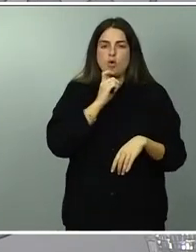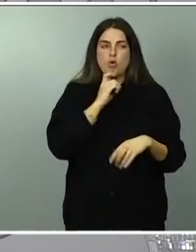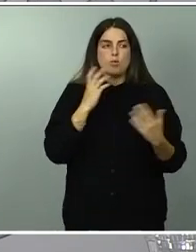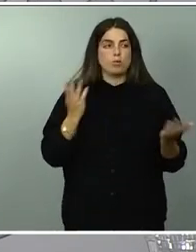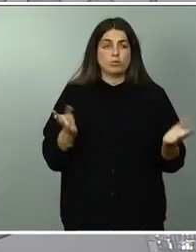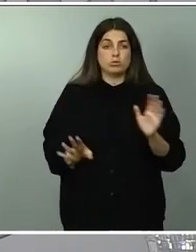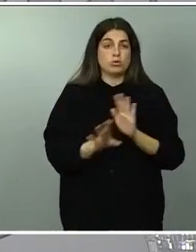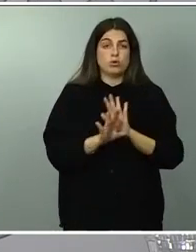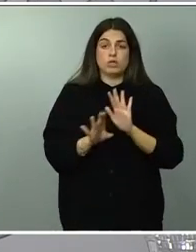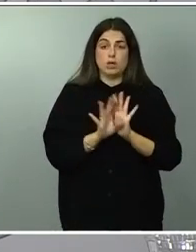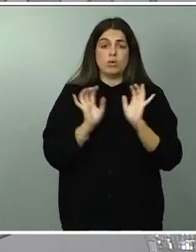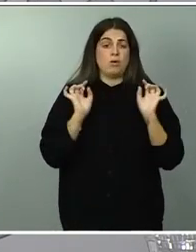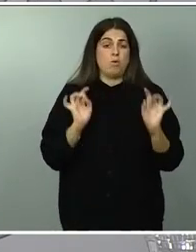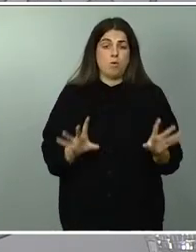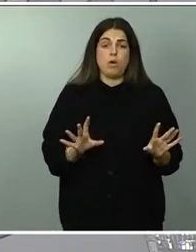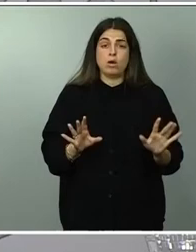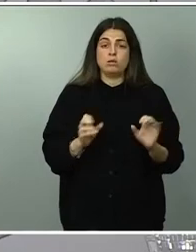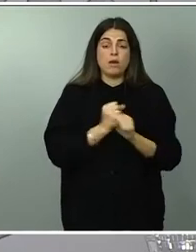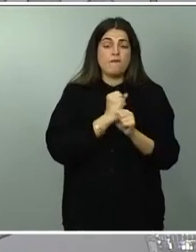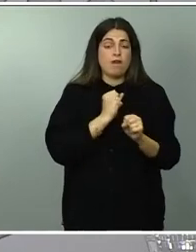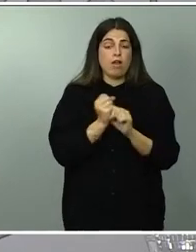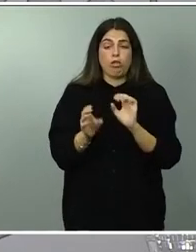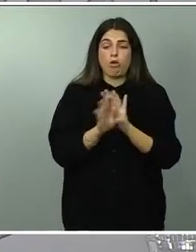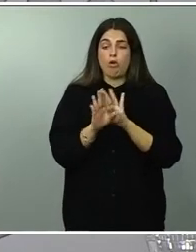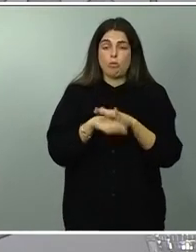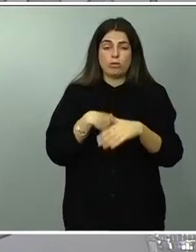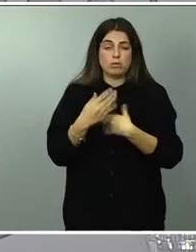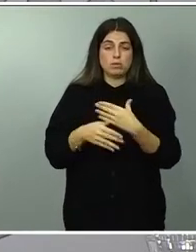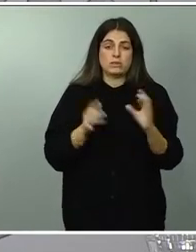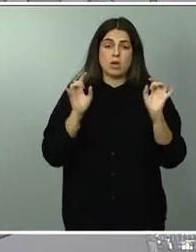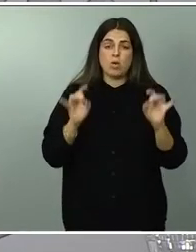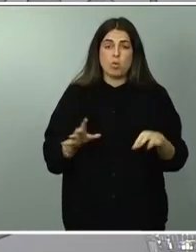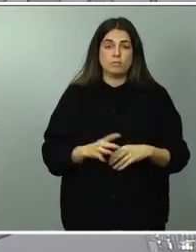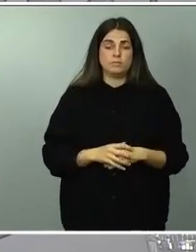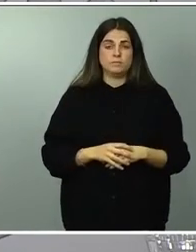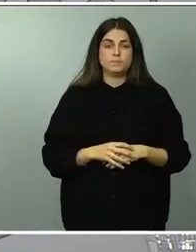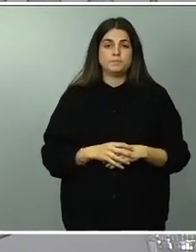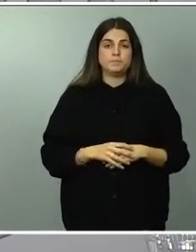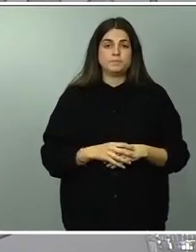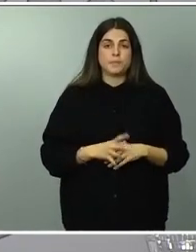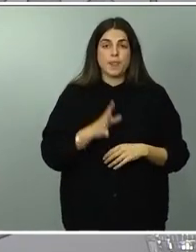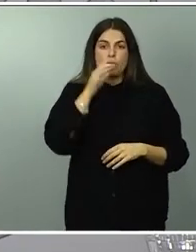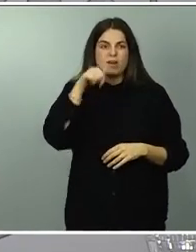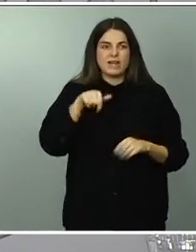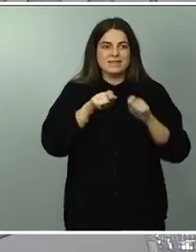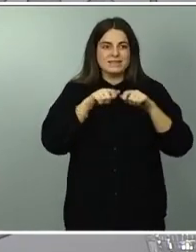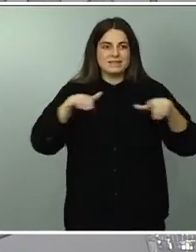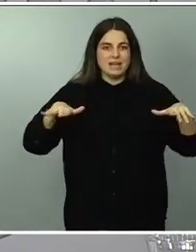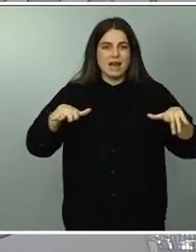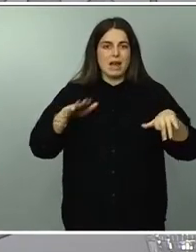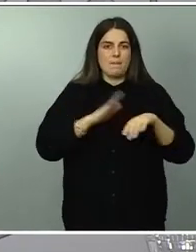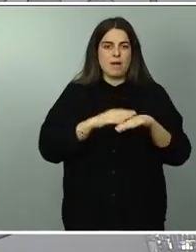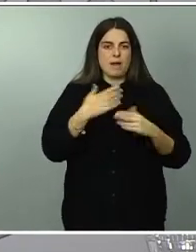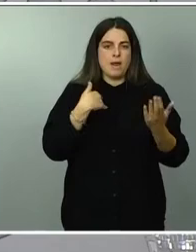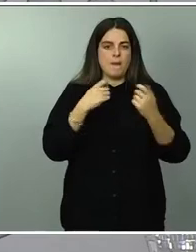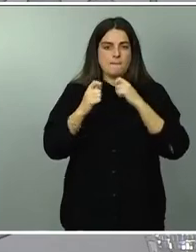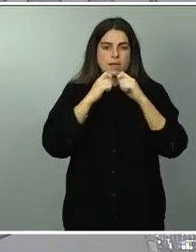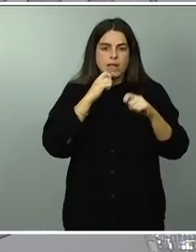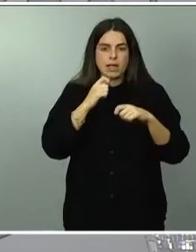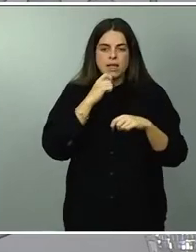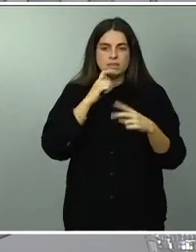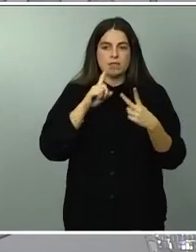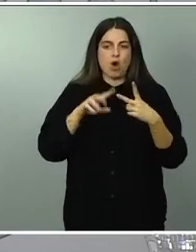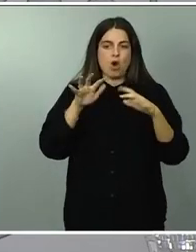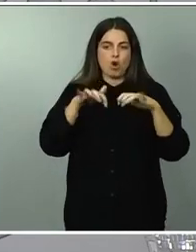vamos a seguir trabajando porque más allá de esta sala de prensa más allá del congreso de los diputados de los